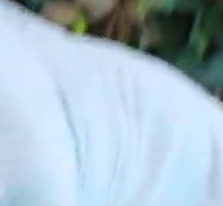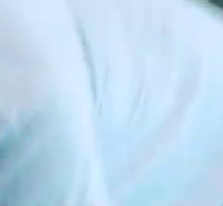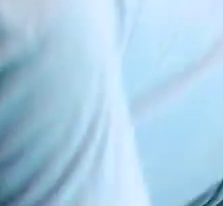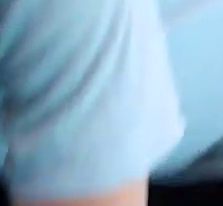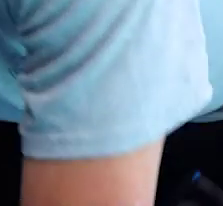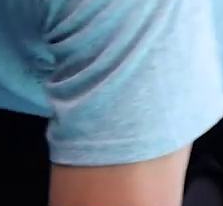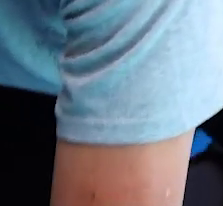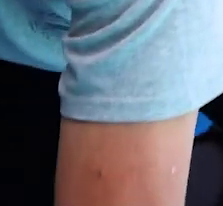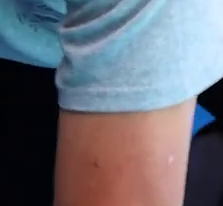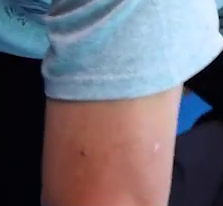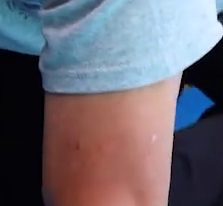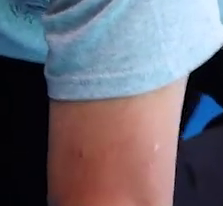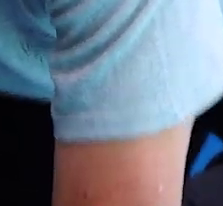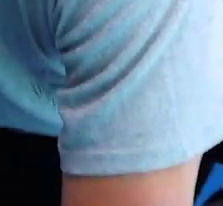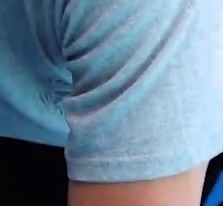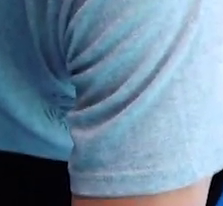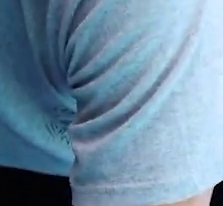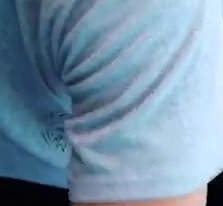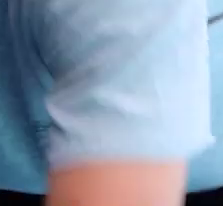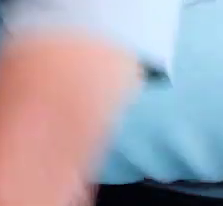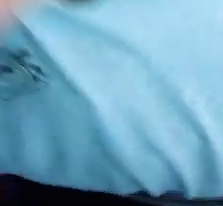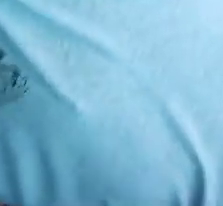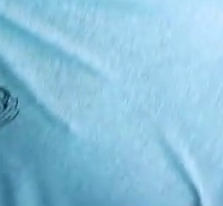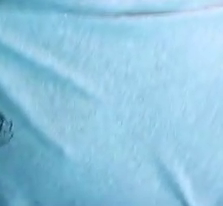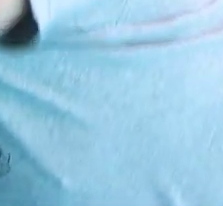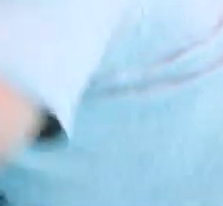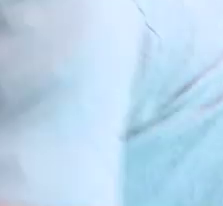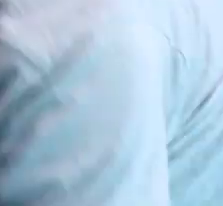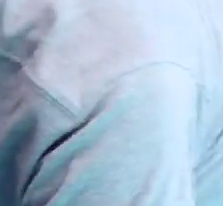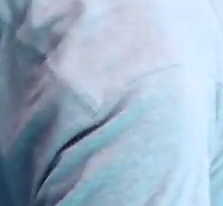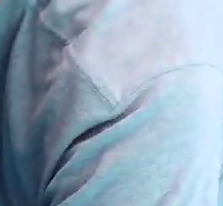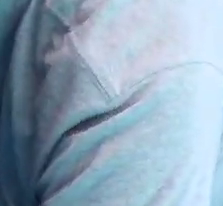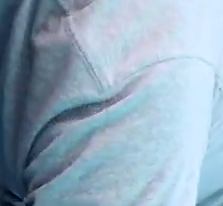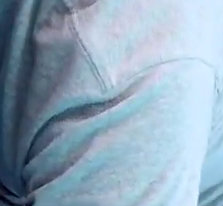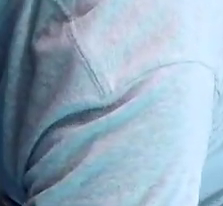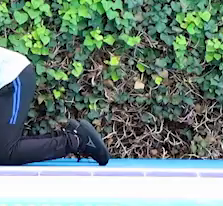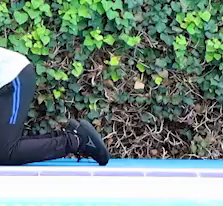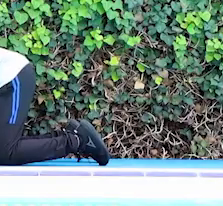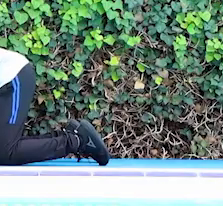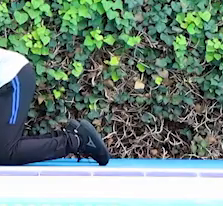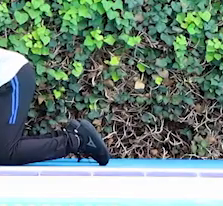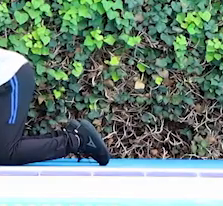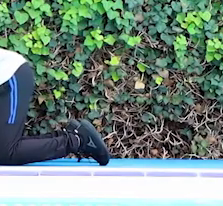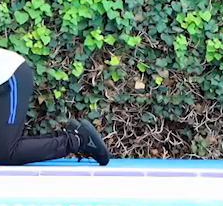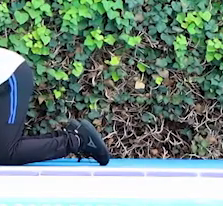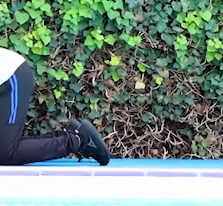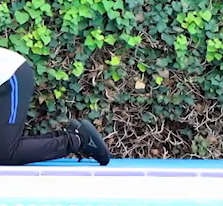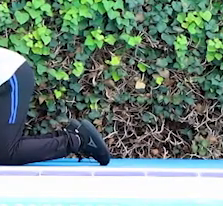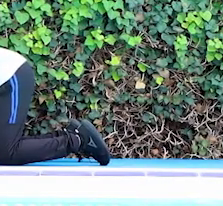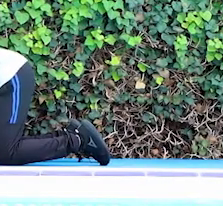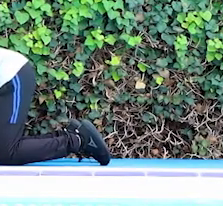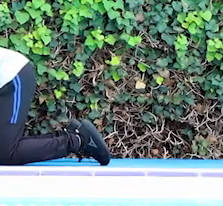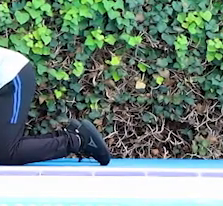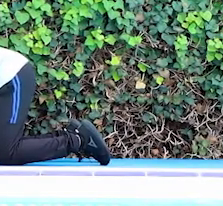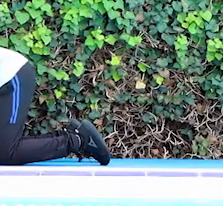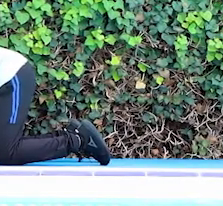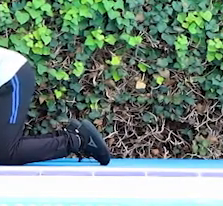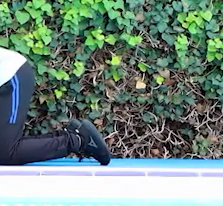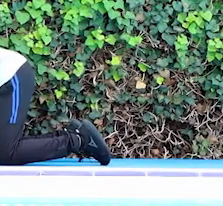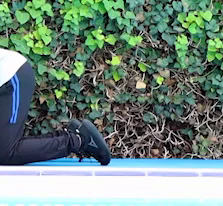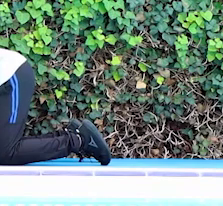Ok. Y vamos a levantar nuestra mano derecha. Izquierda. Derecha. Ok.